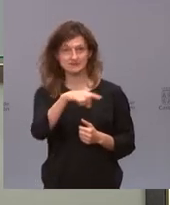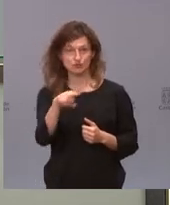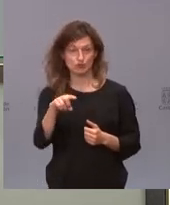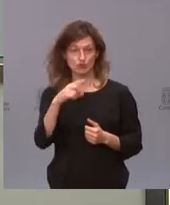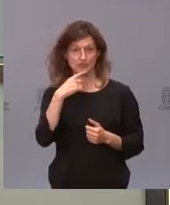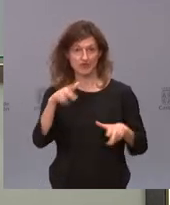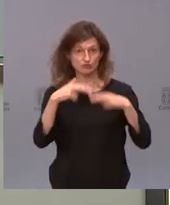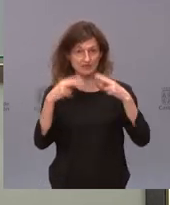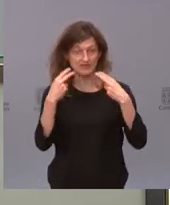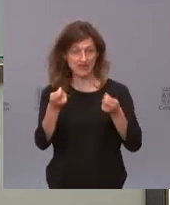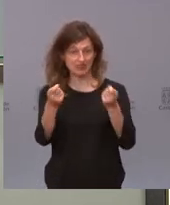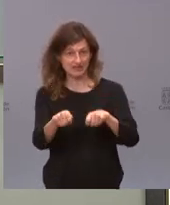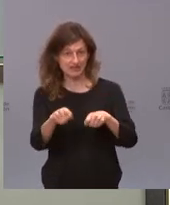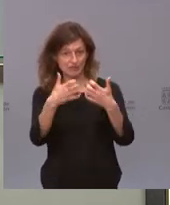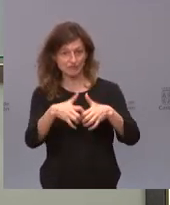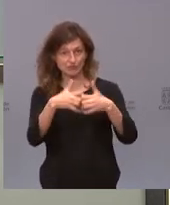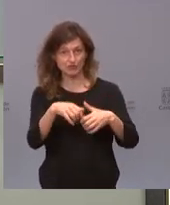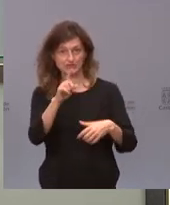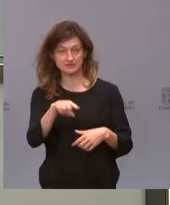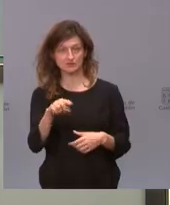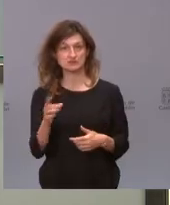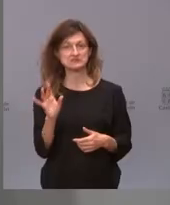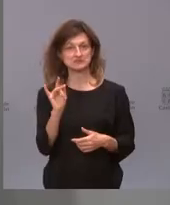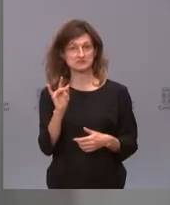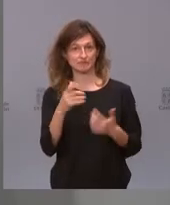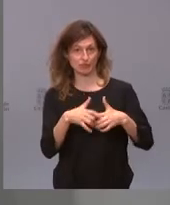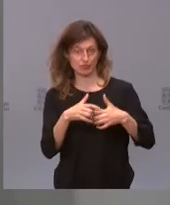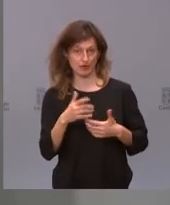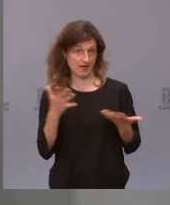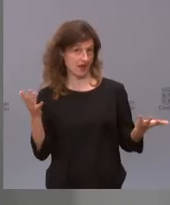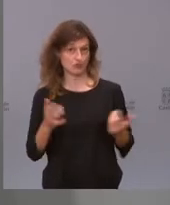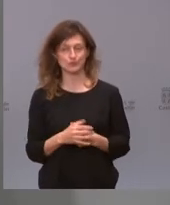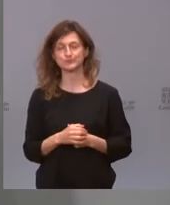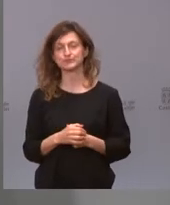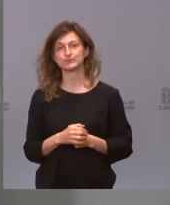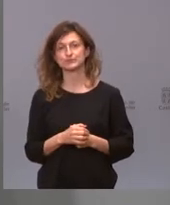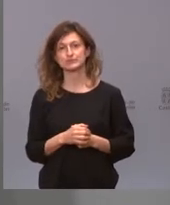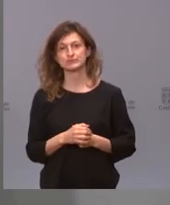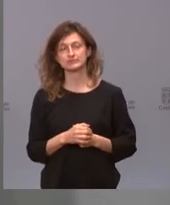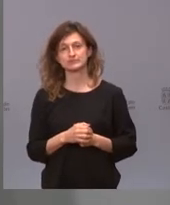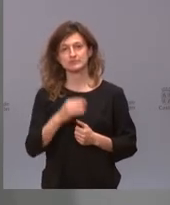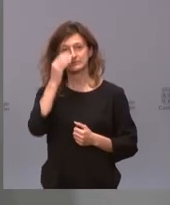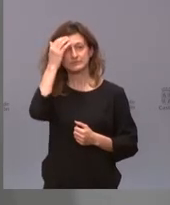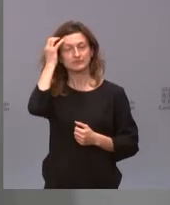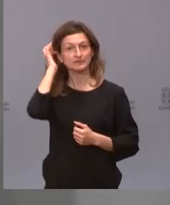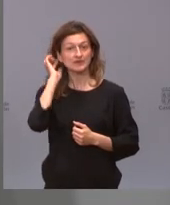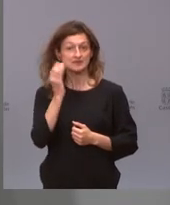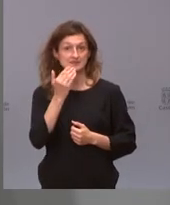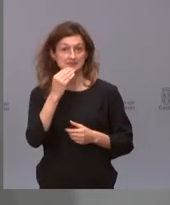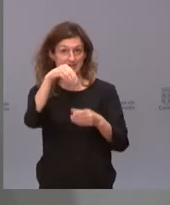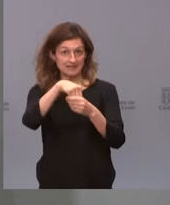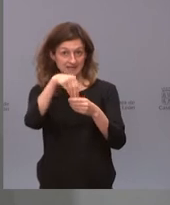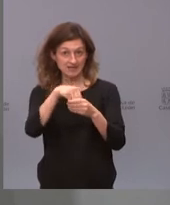cierre de la estalería funciona o no funciona. Funciona, claro. Vamos a ver. Yo creo que el tener el cierre de